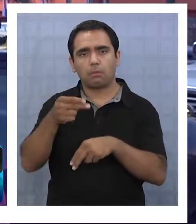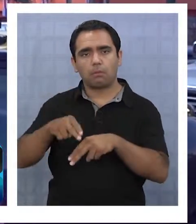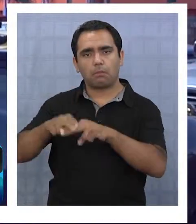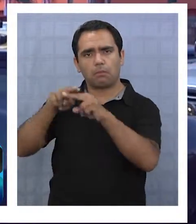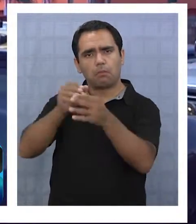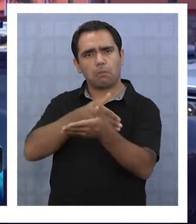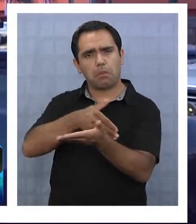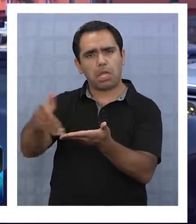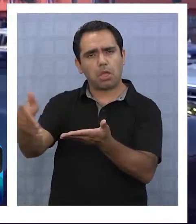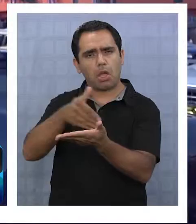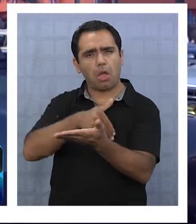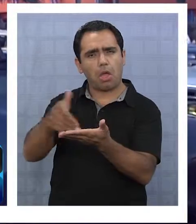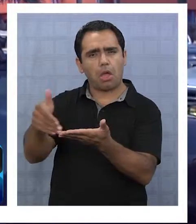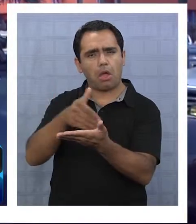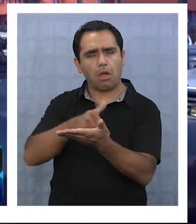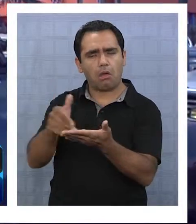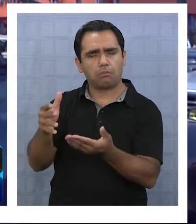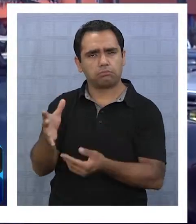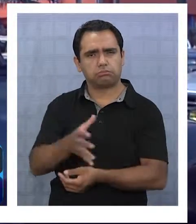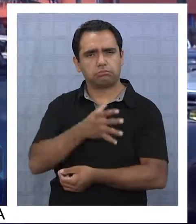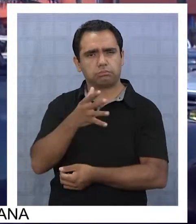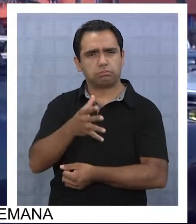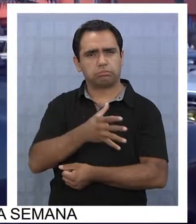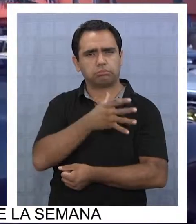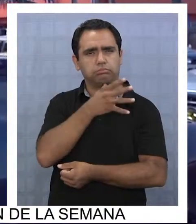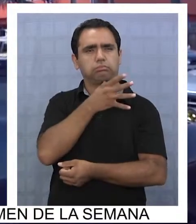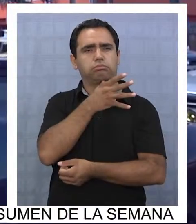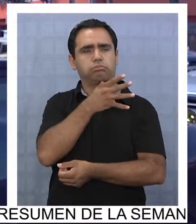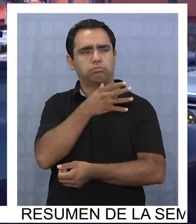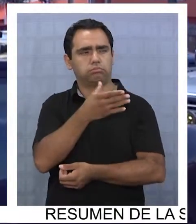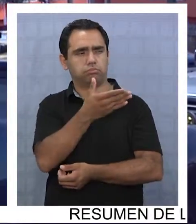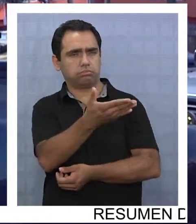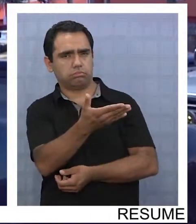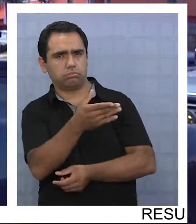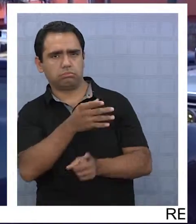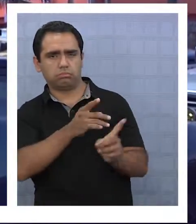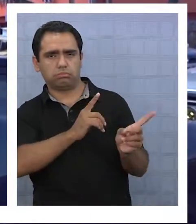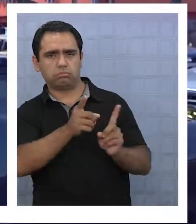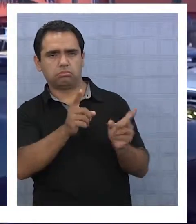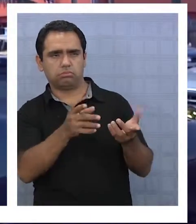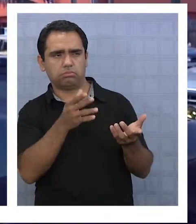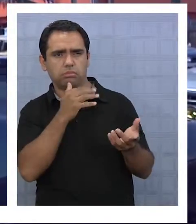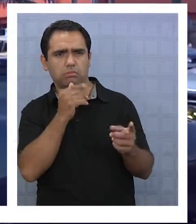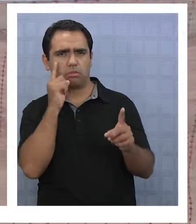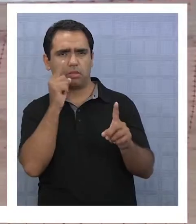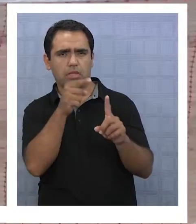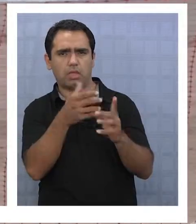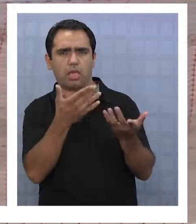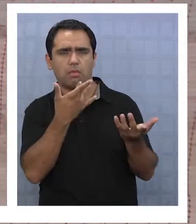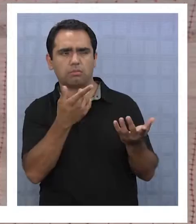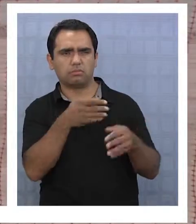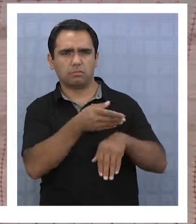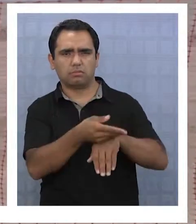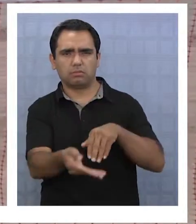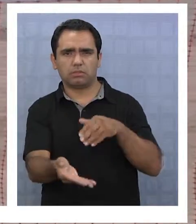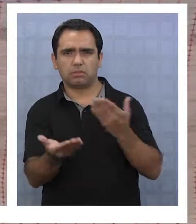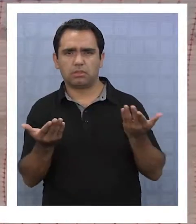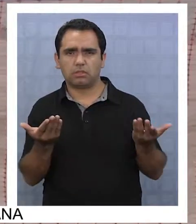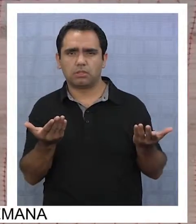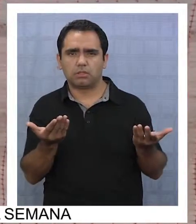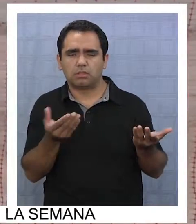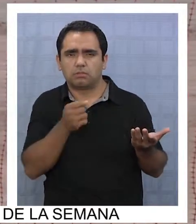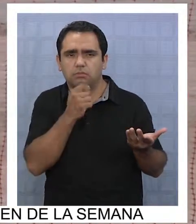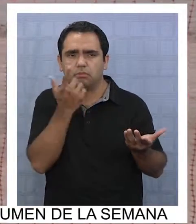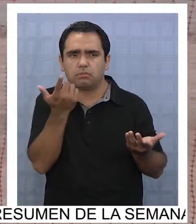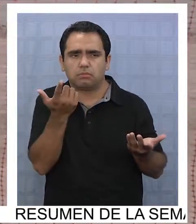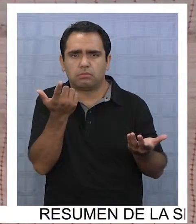es demasiado poco para la cantidad de millones que dicen por la radio, la televisión, los gastos que han tenido y no le veo objetivo a